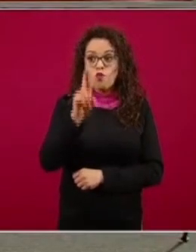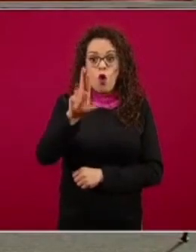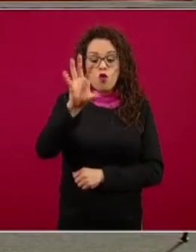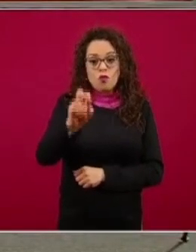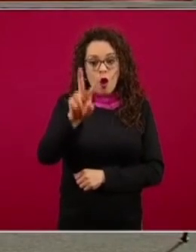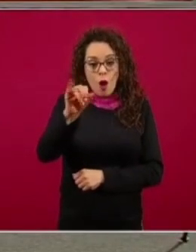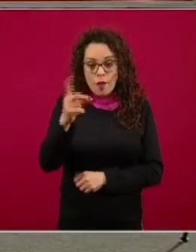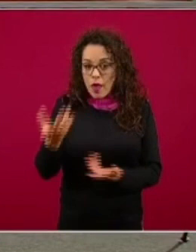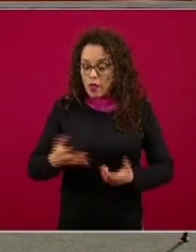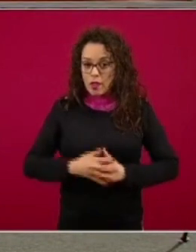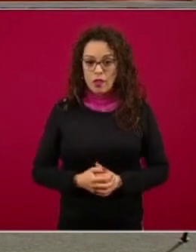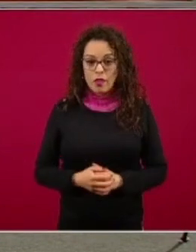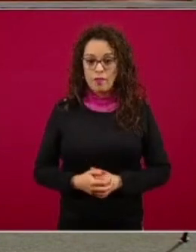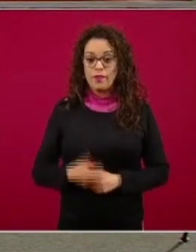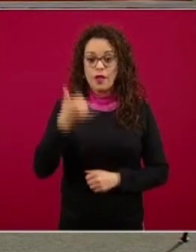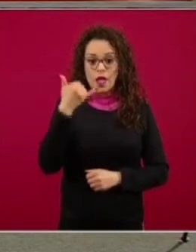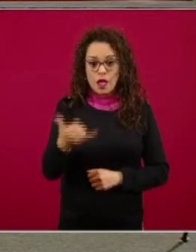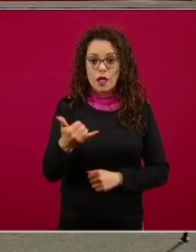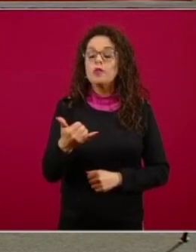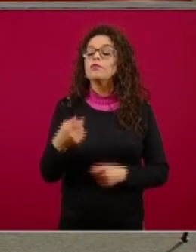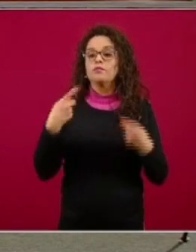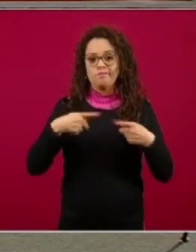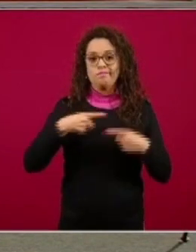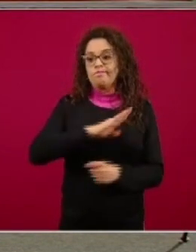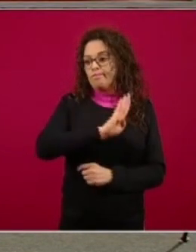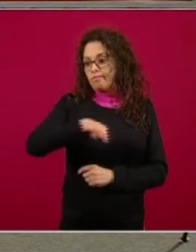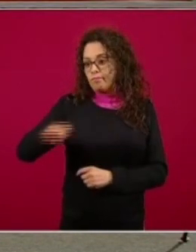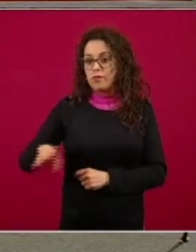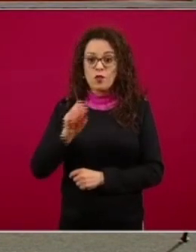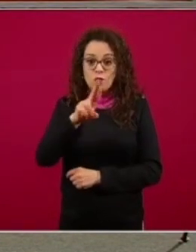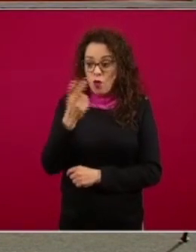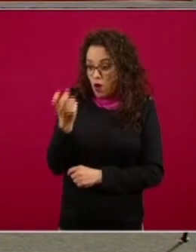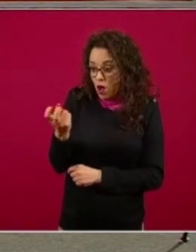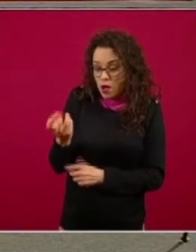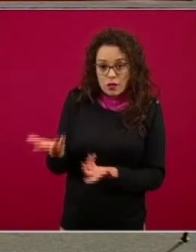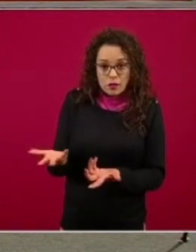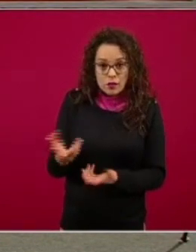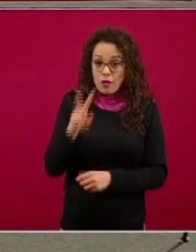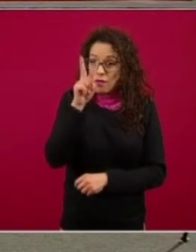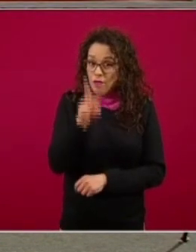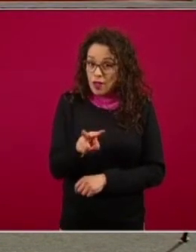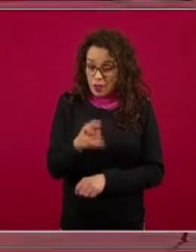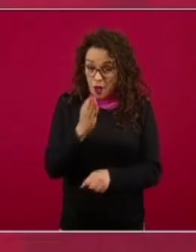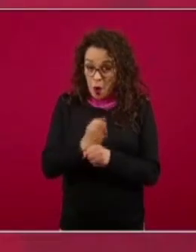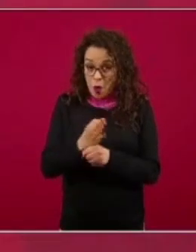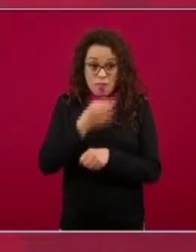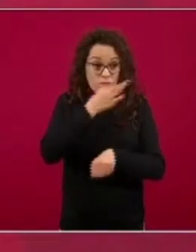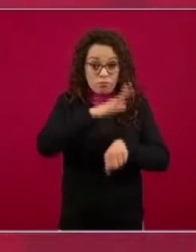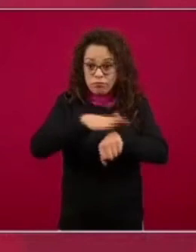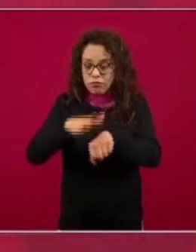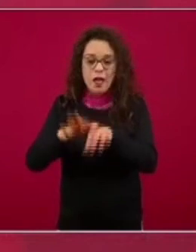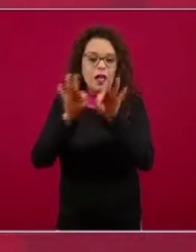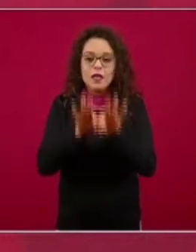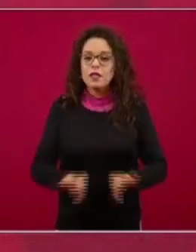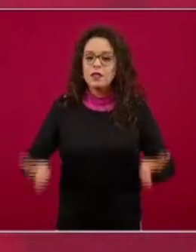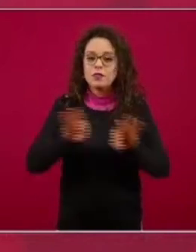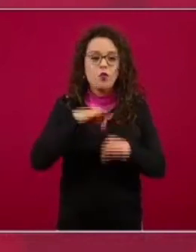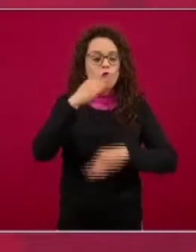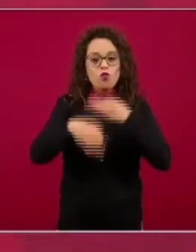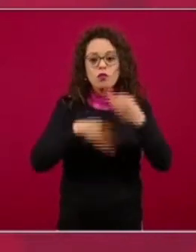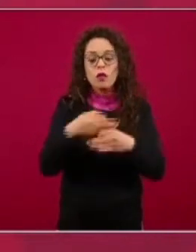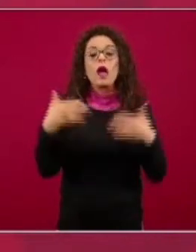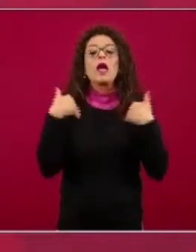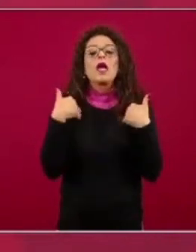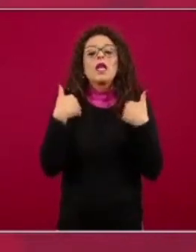mortalidad derivada de ellas es un mensaje que me parece es indispensable que toda la población tome muy en cuenta